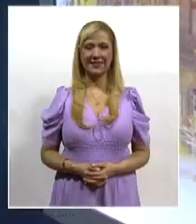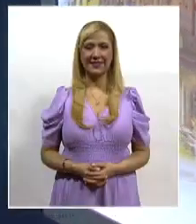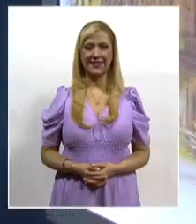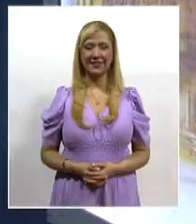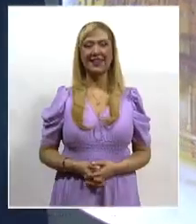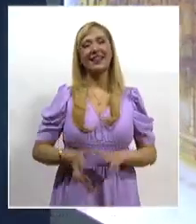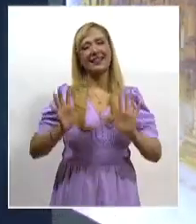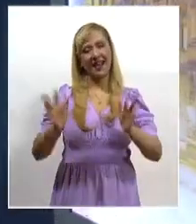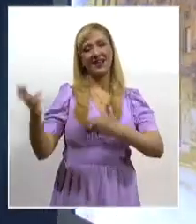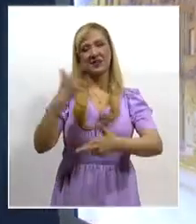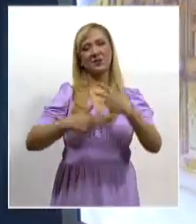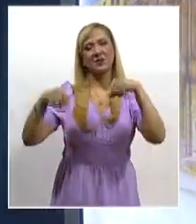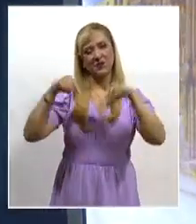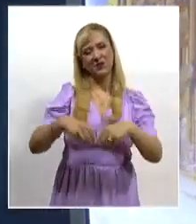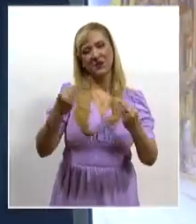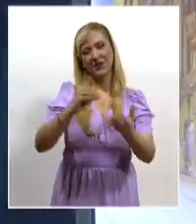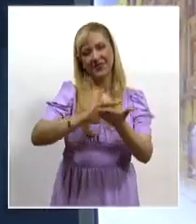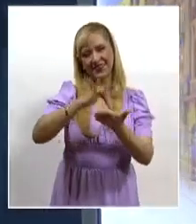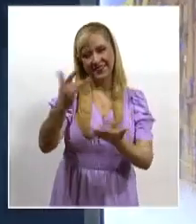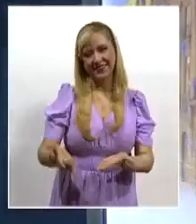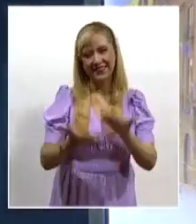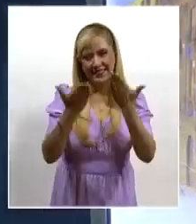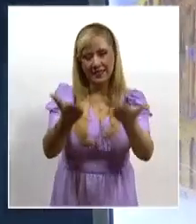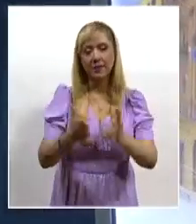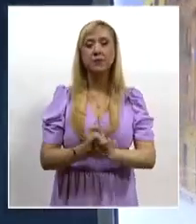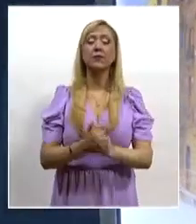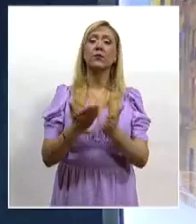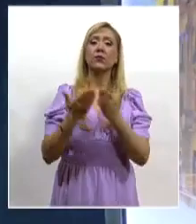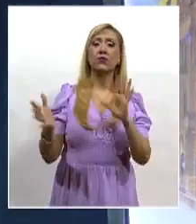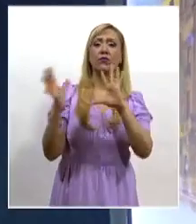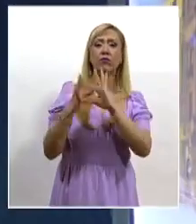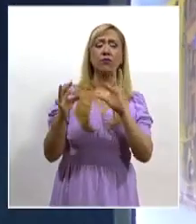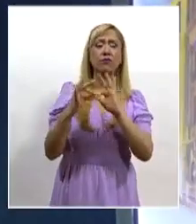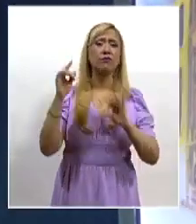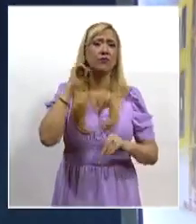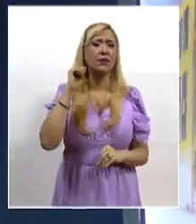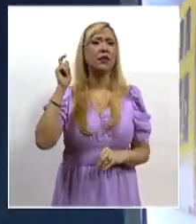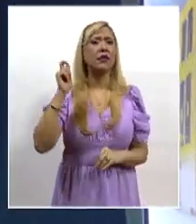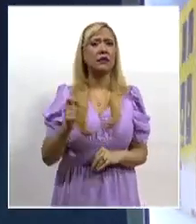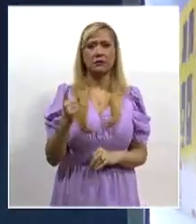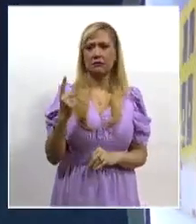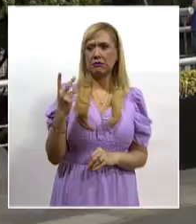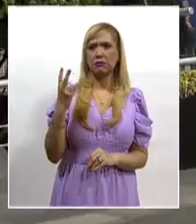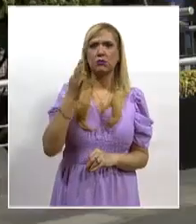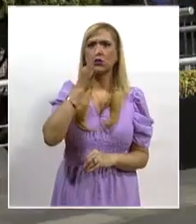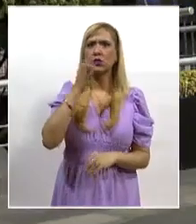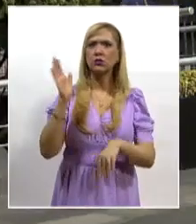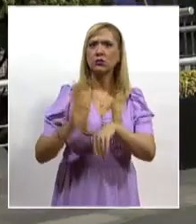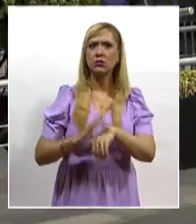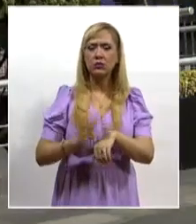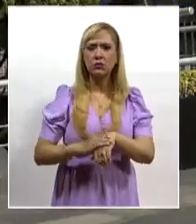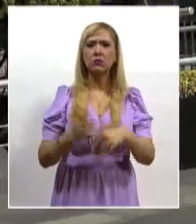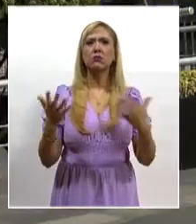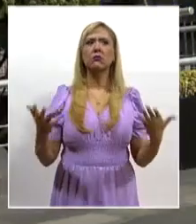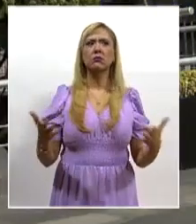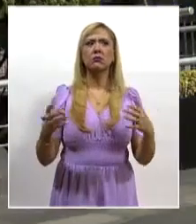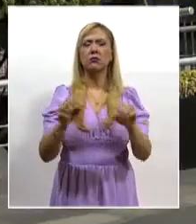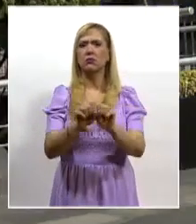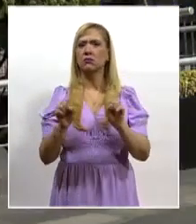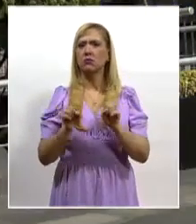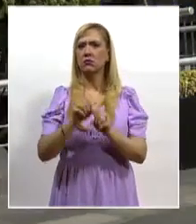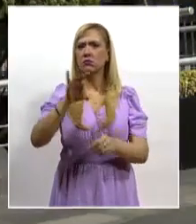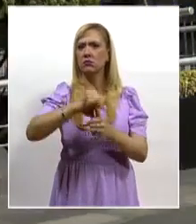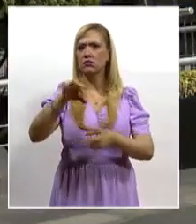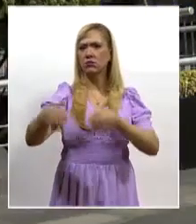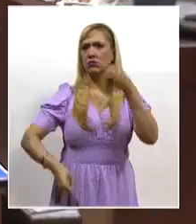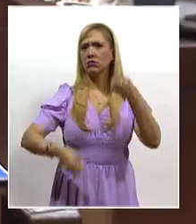Ya estamos de regreso, gracias por continuar con nosotros y seguimos con información generada hace apenas unos minutos. La Sala Superior del Tribunal Electoral